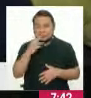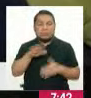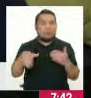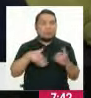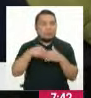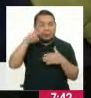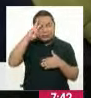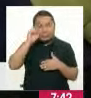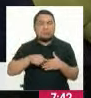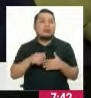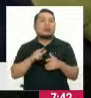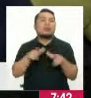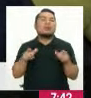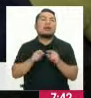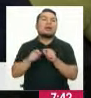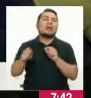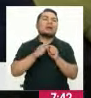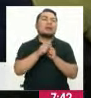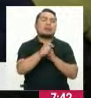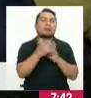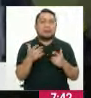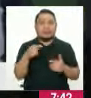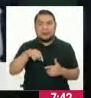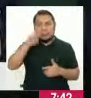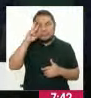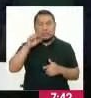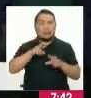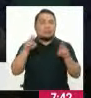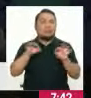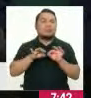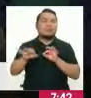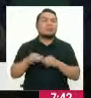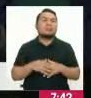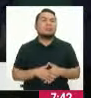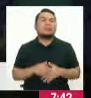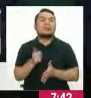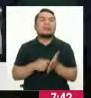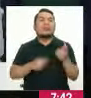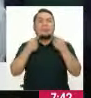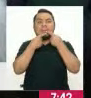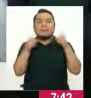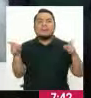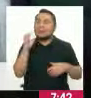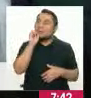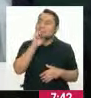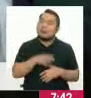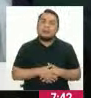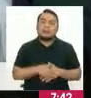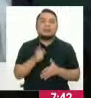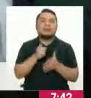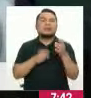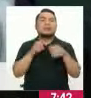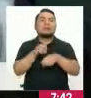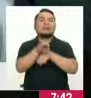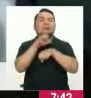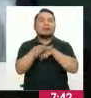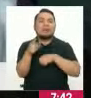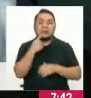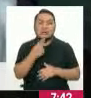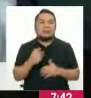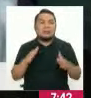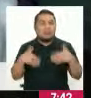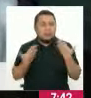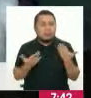el Perú, en las regiones más alejadas, además, de nuestro país. ¿Qué mensaje les diría, qué recomendación les diría para que